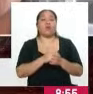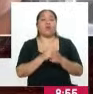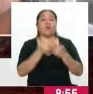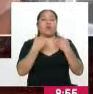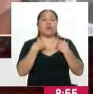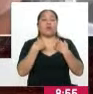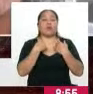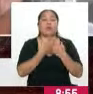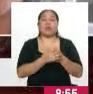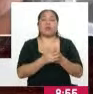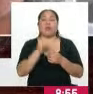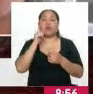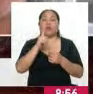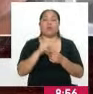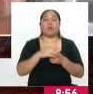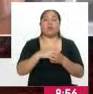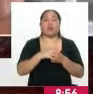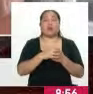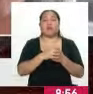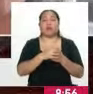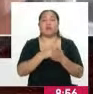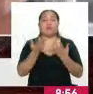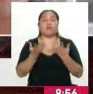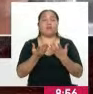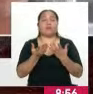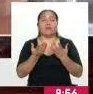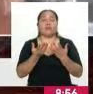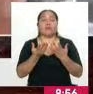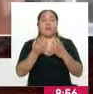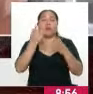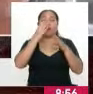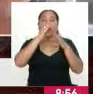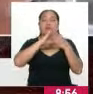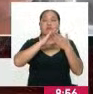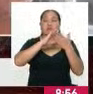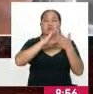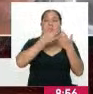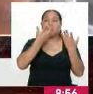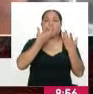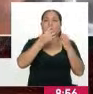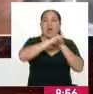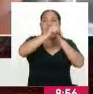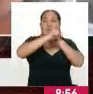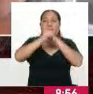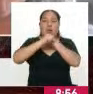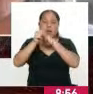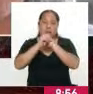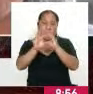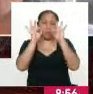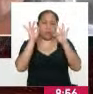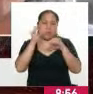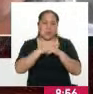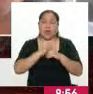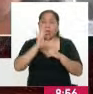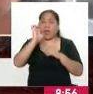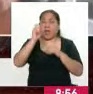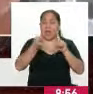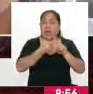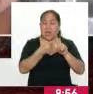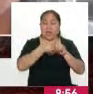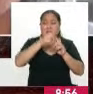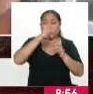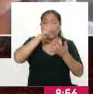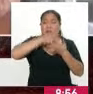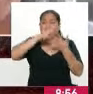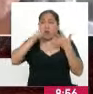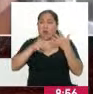importante. Entonces, tenemos algunos casos de exgobernadores, de excomericistas, exalcaldes que vuelven a la gestión. Y en esos